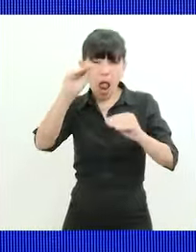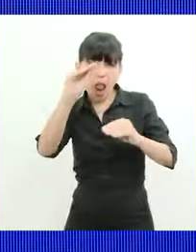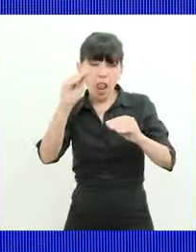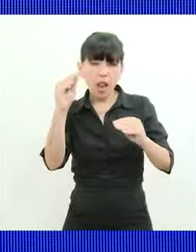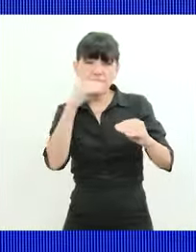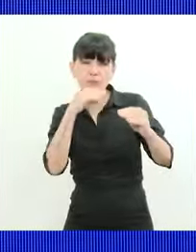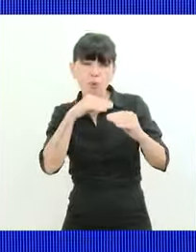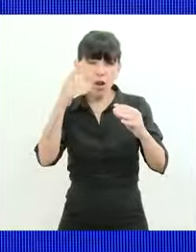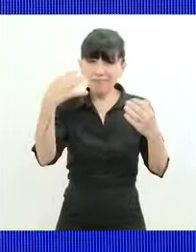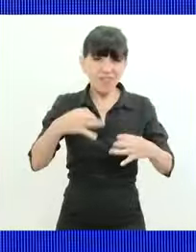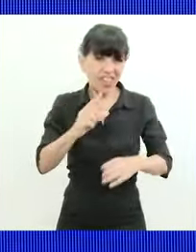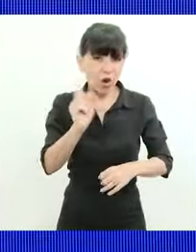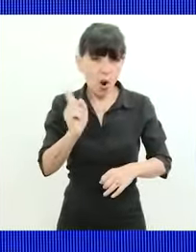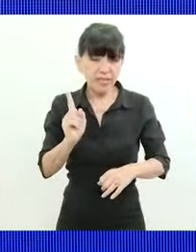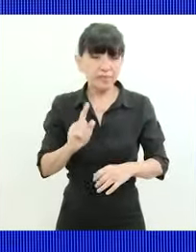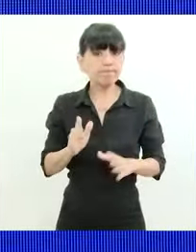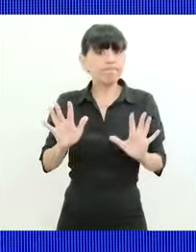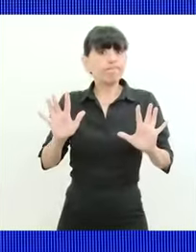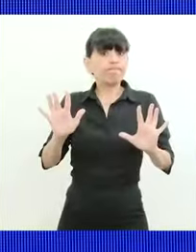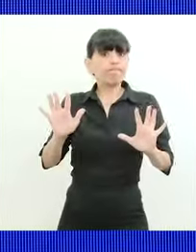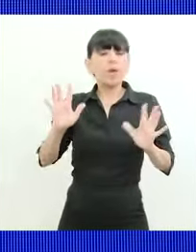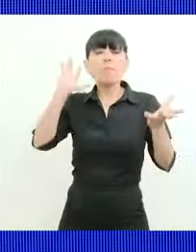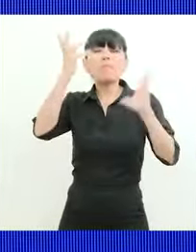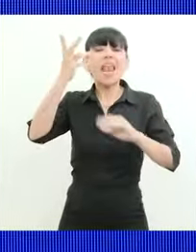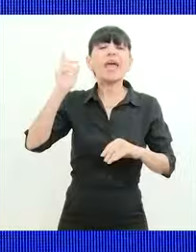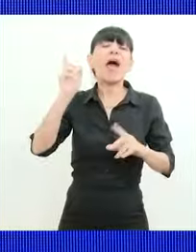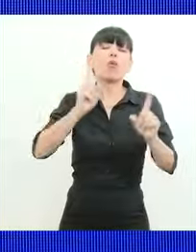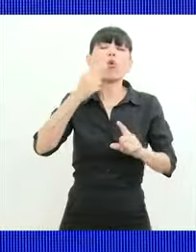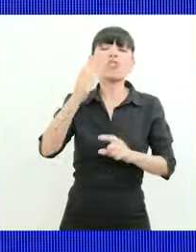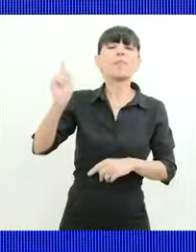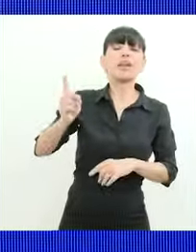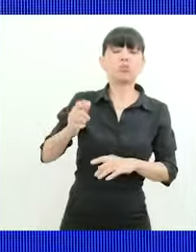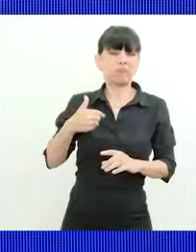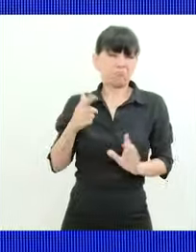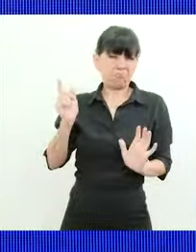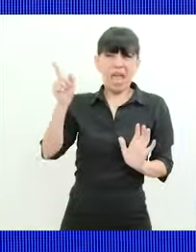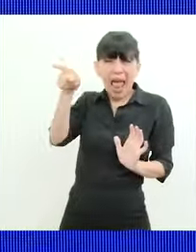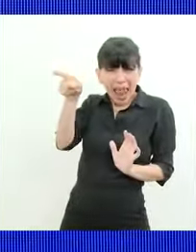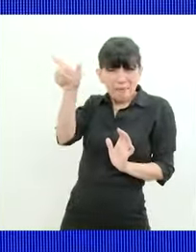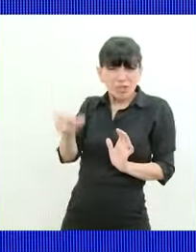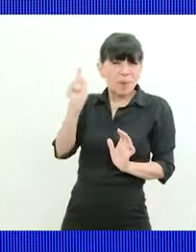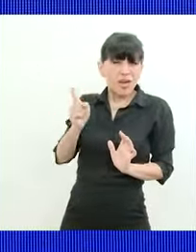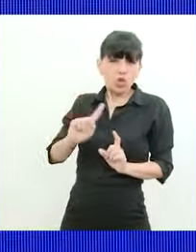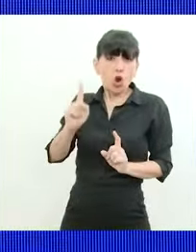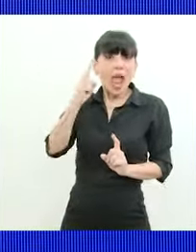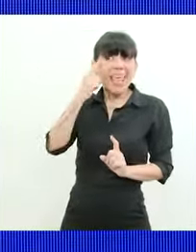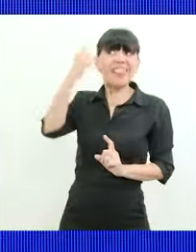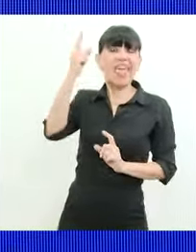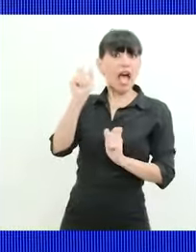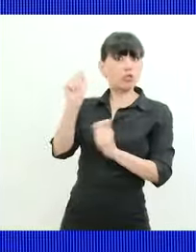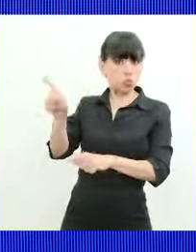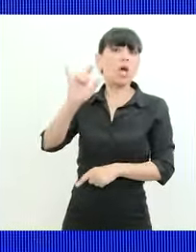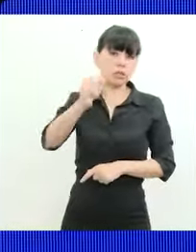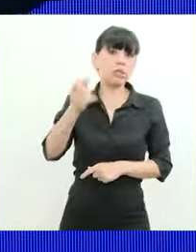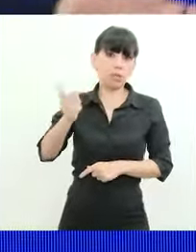escucho cuando a veces dicen mi ley es peligrosa a mi no me parece peligrosa mi ley a mi me parecen peligrosas sus ideas esta cosa